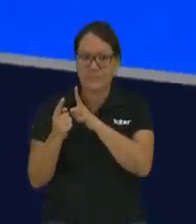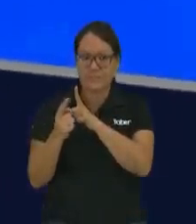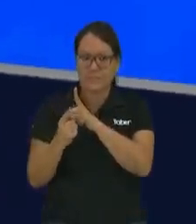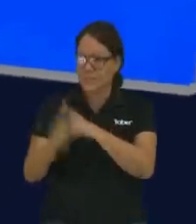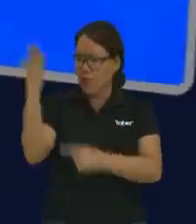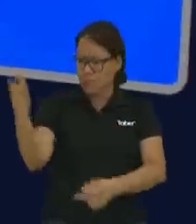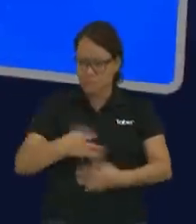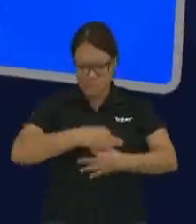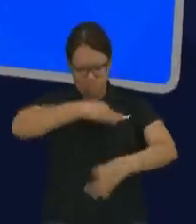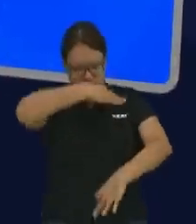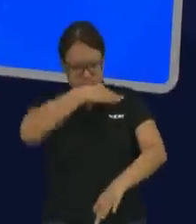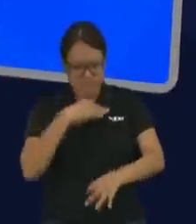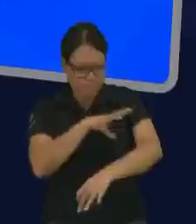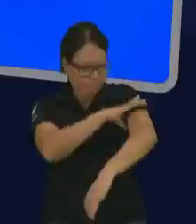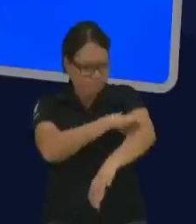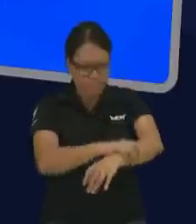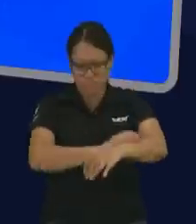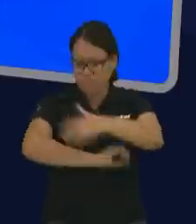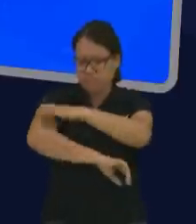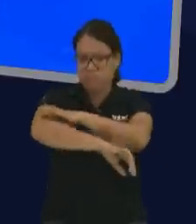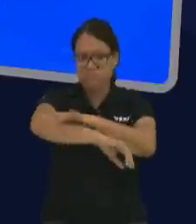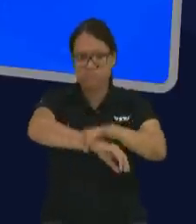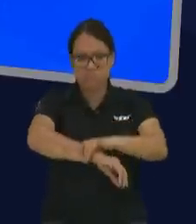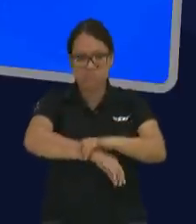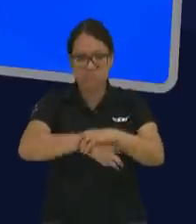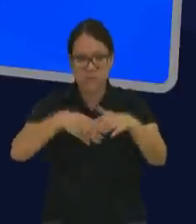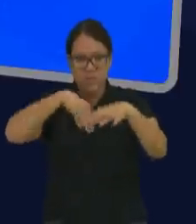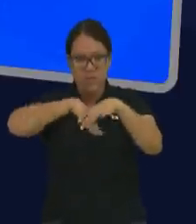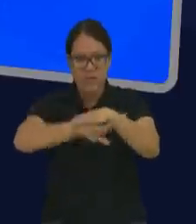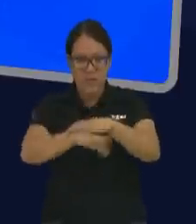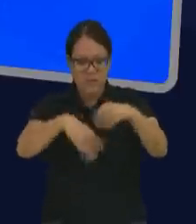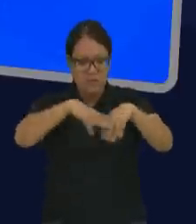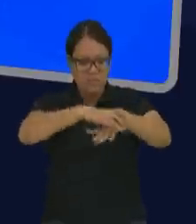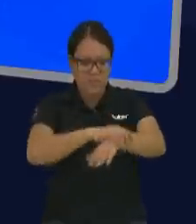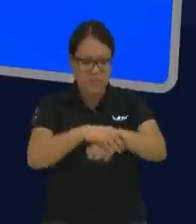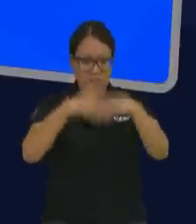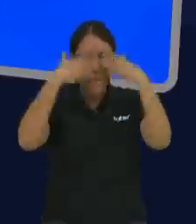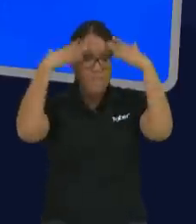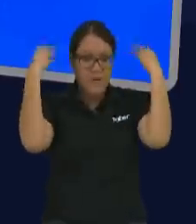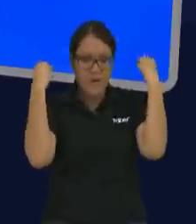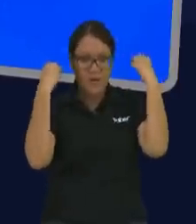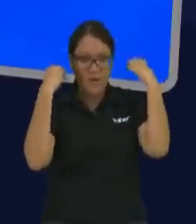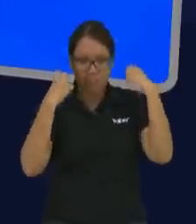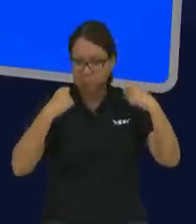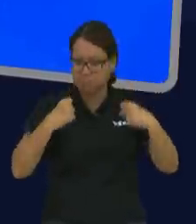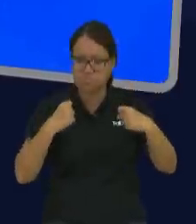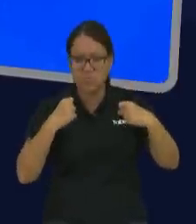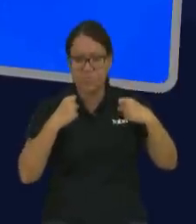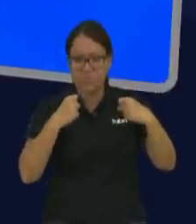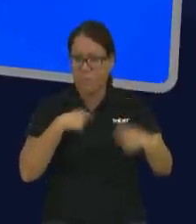trajecito socadito los tenisitos blancos pirurri va pirurri